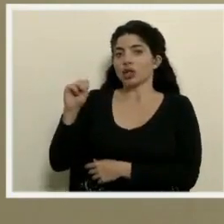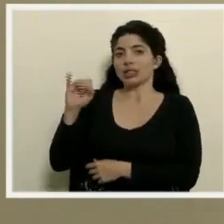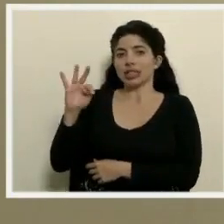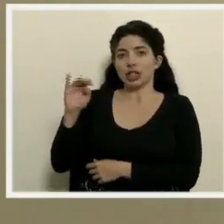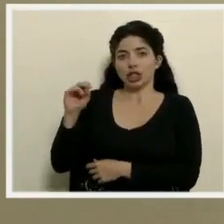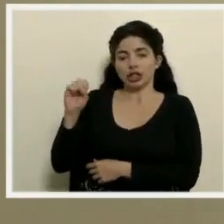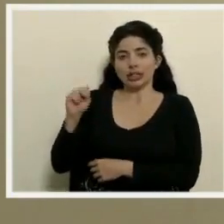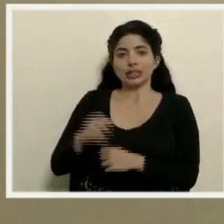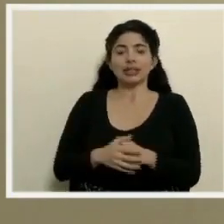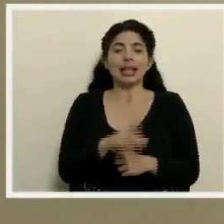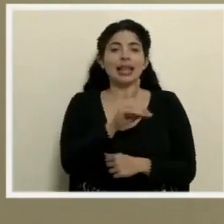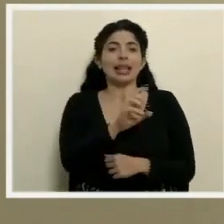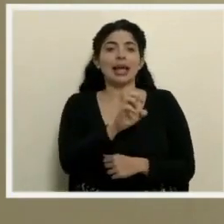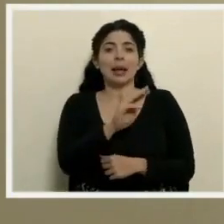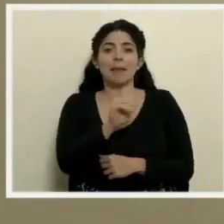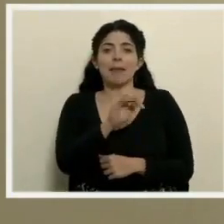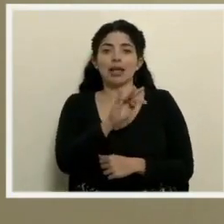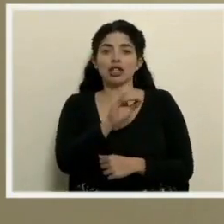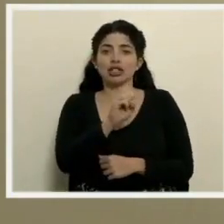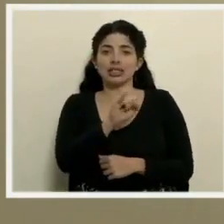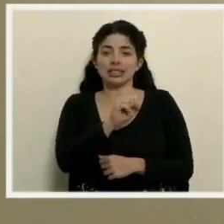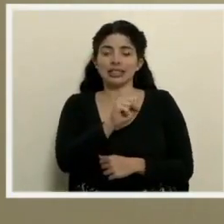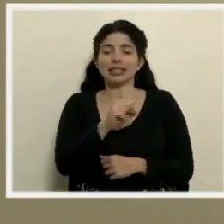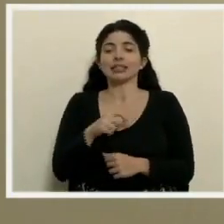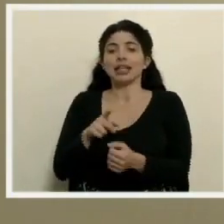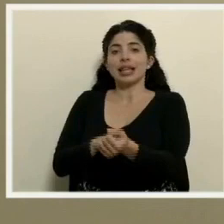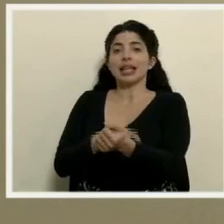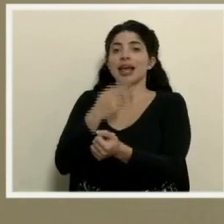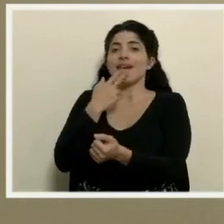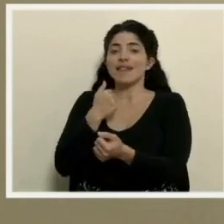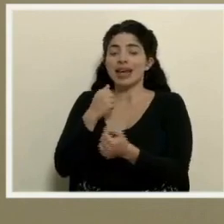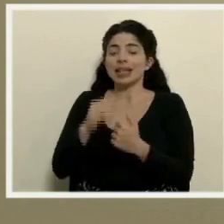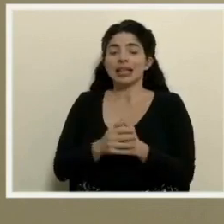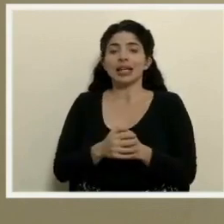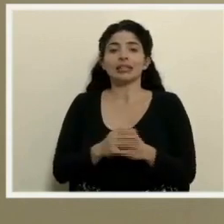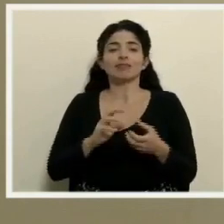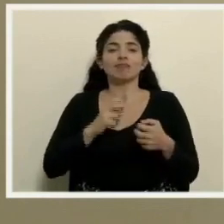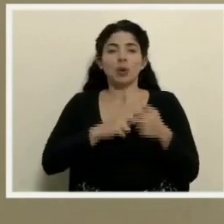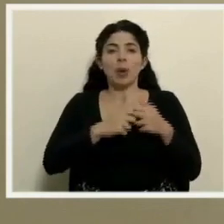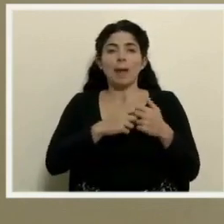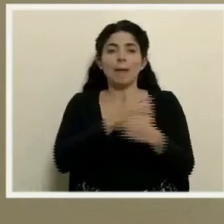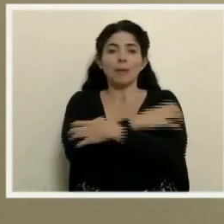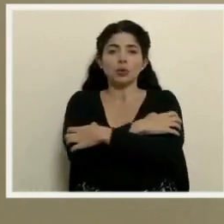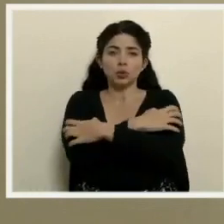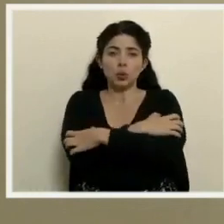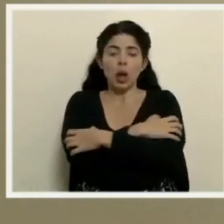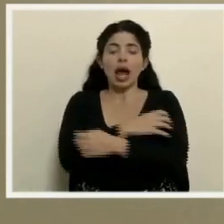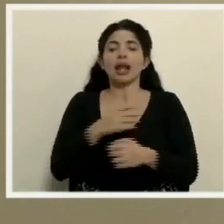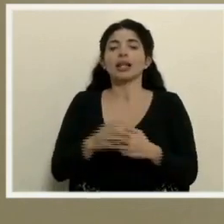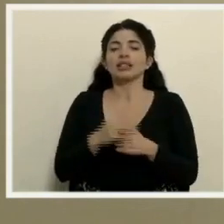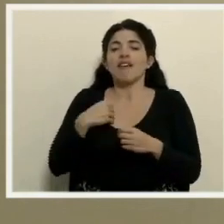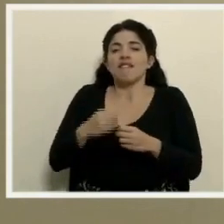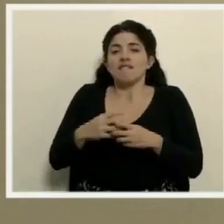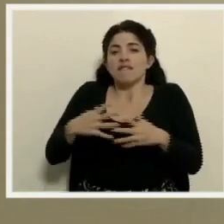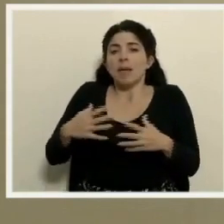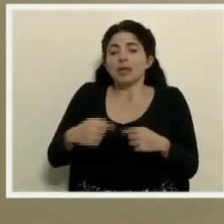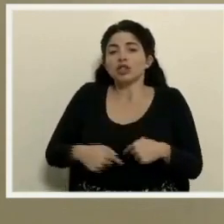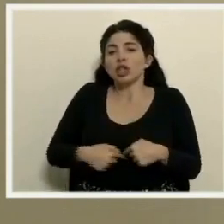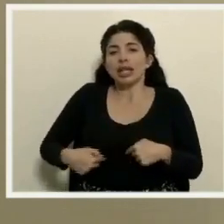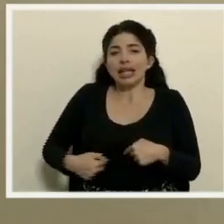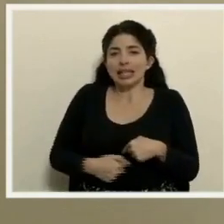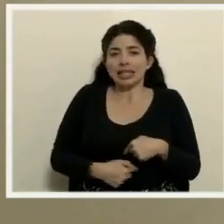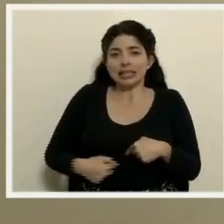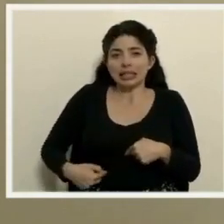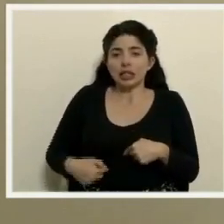dermatomiositis juvenil, la diabetes mellitus, distrofias musculares, la enfermedad inflamatoria intestinal, tal